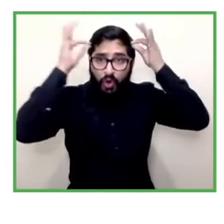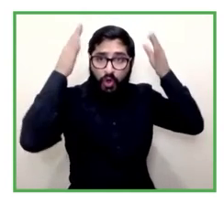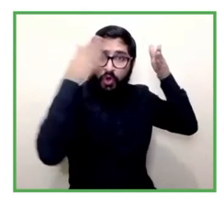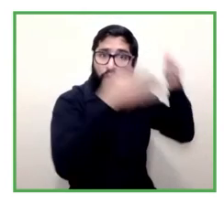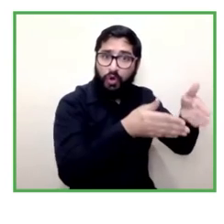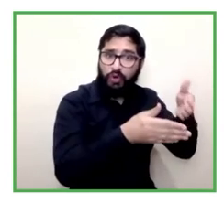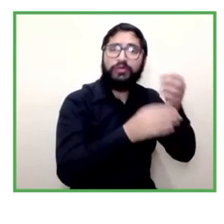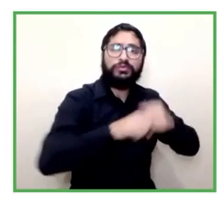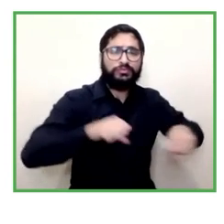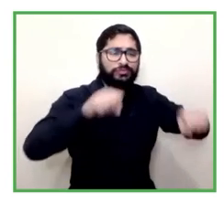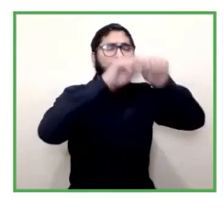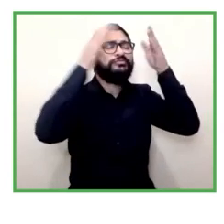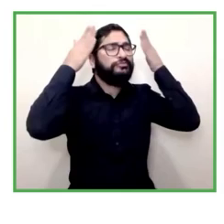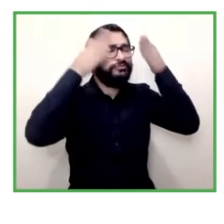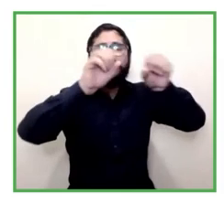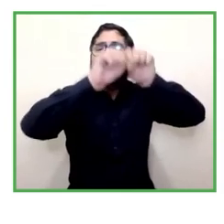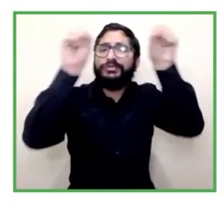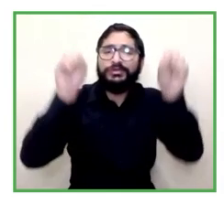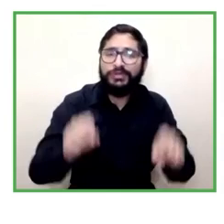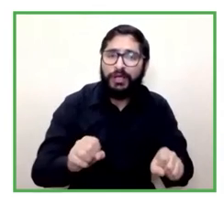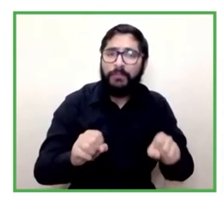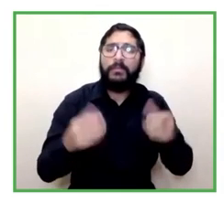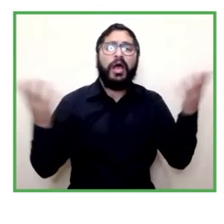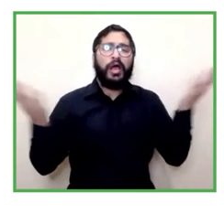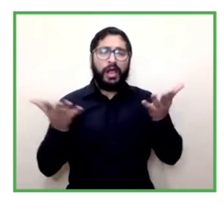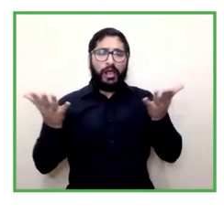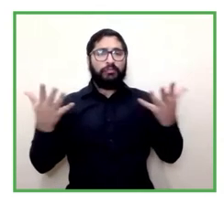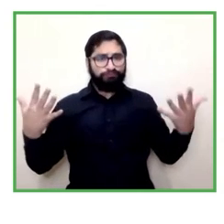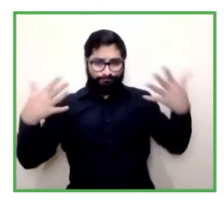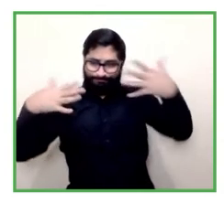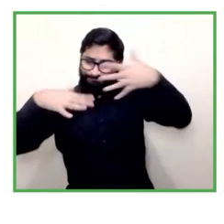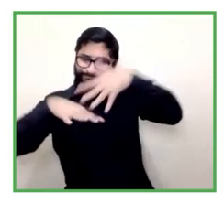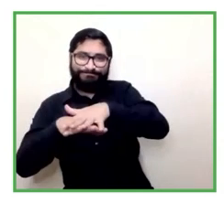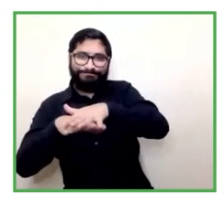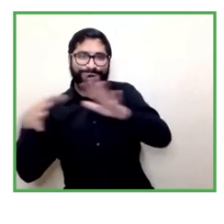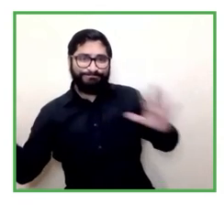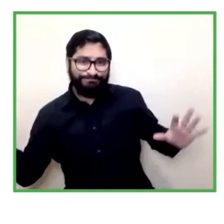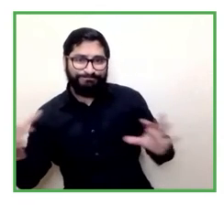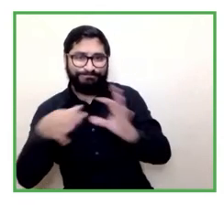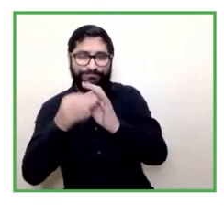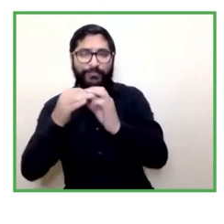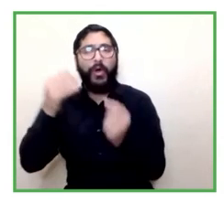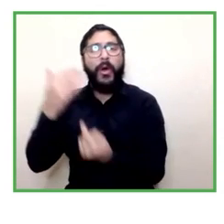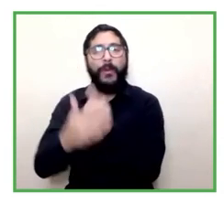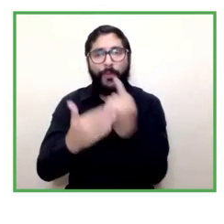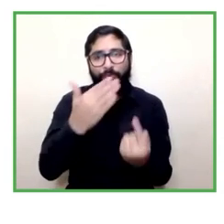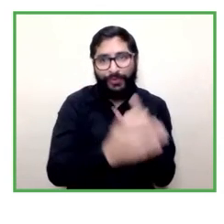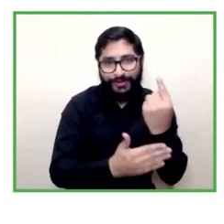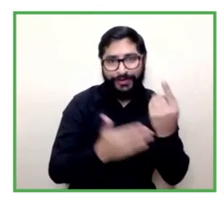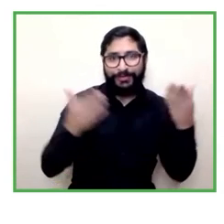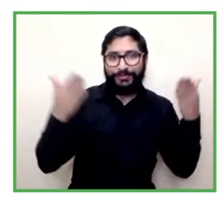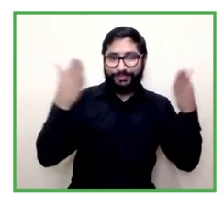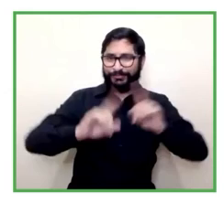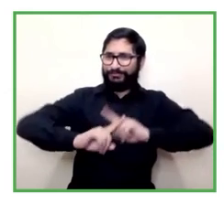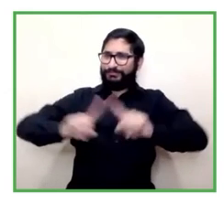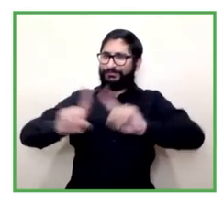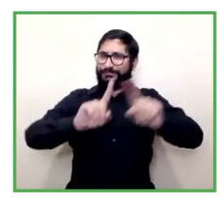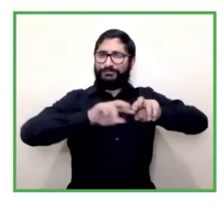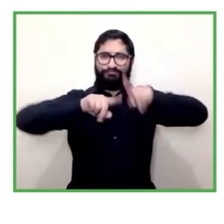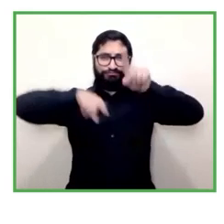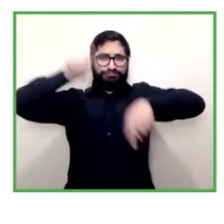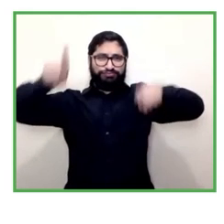sistema que va integrando distintas oportunidades o distintos programas que van comprendiendo la